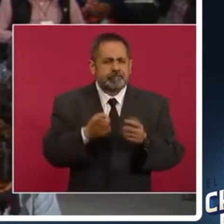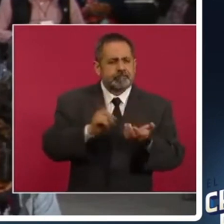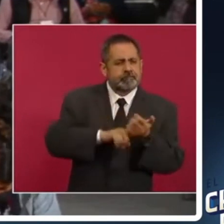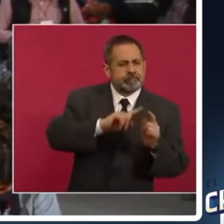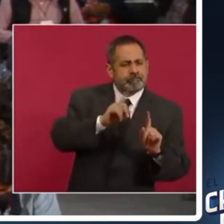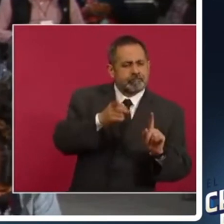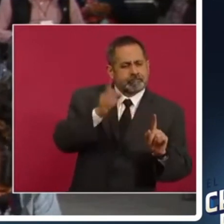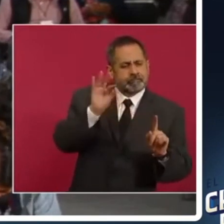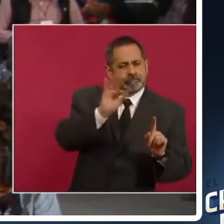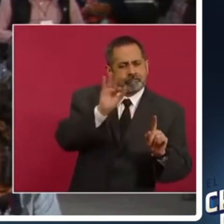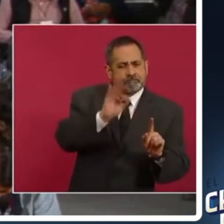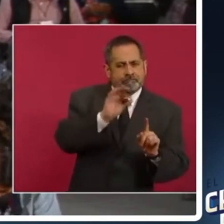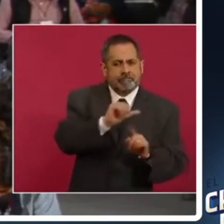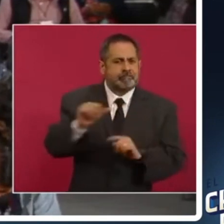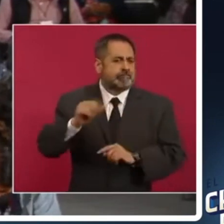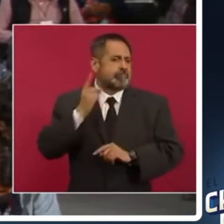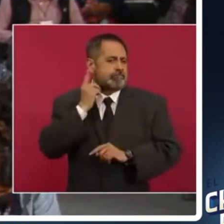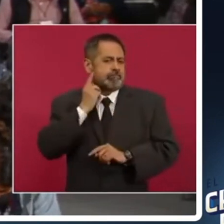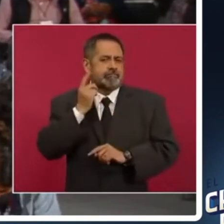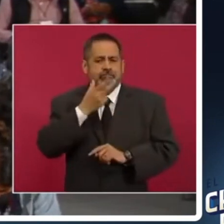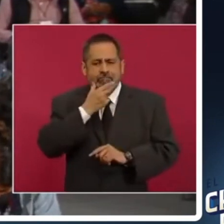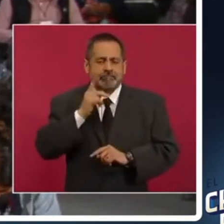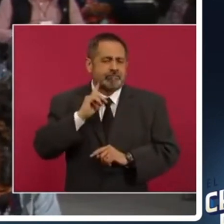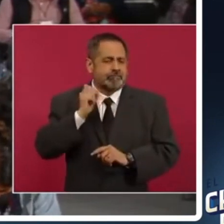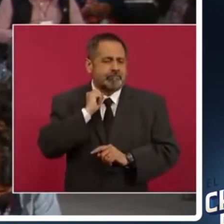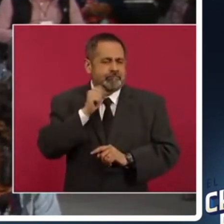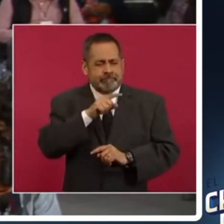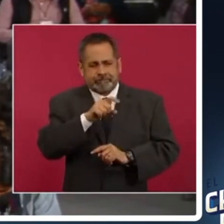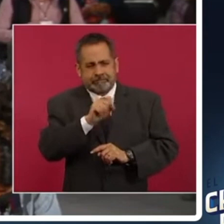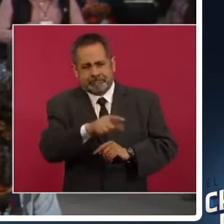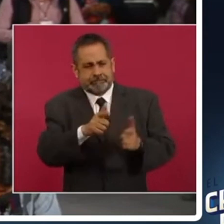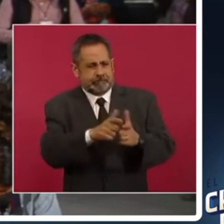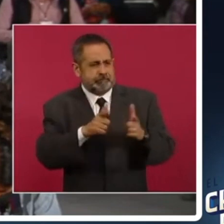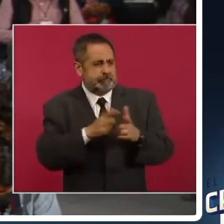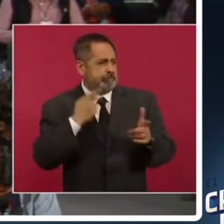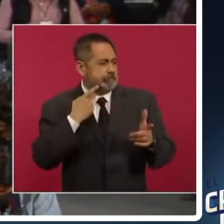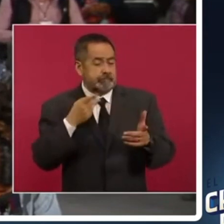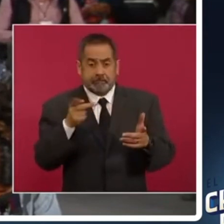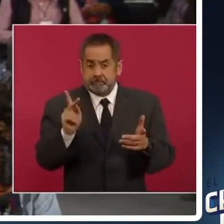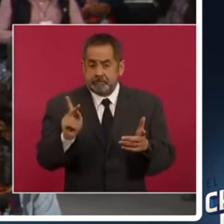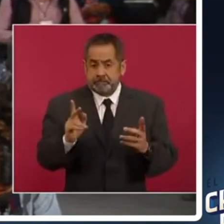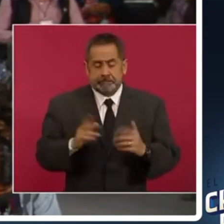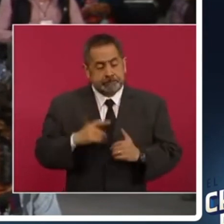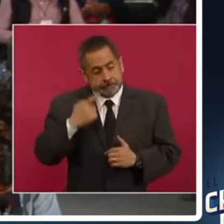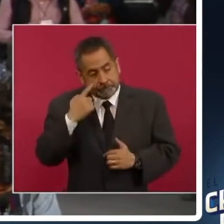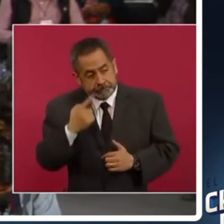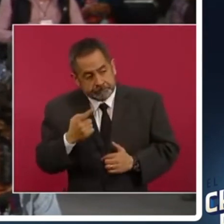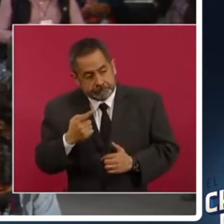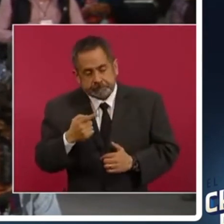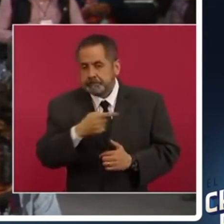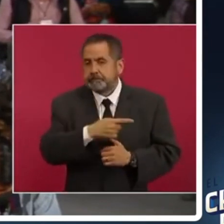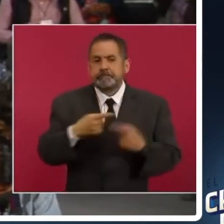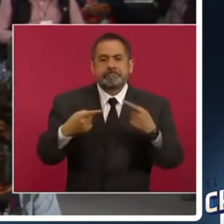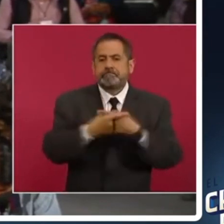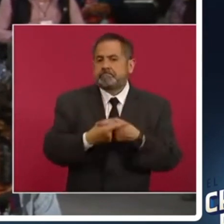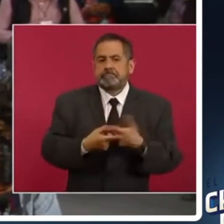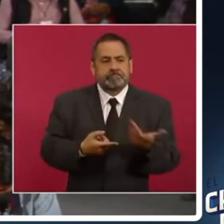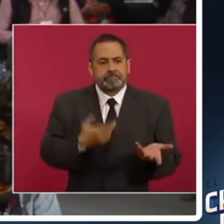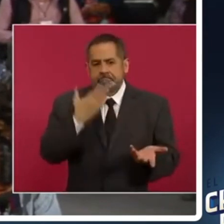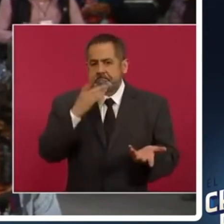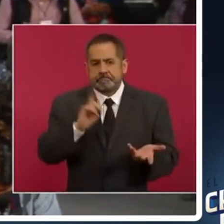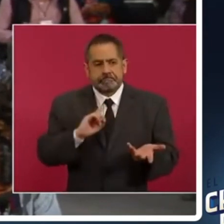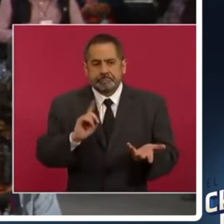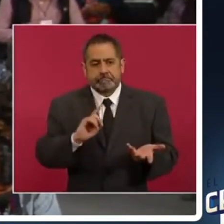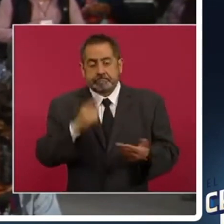a los diputados y senadores de estas bancadas, pero además nos demuestra su gran incongruencia. Y es que